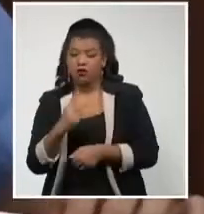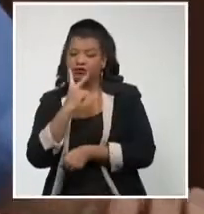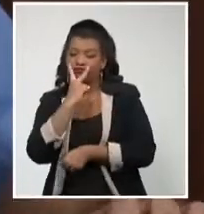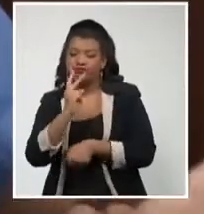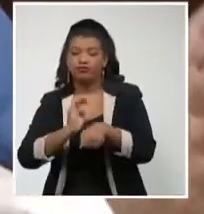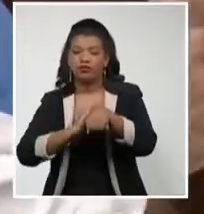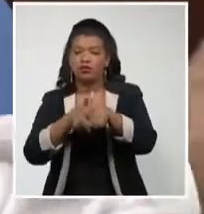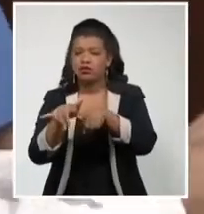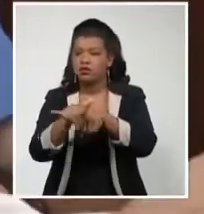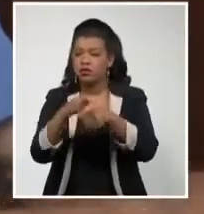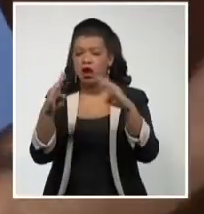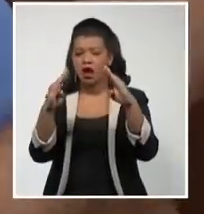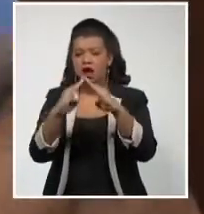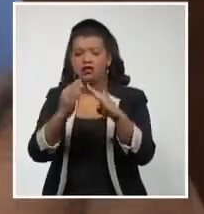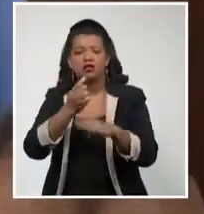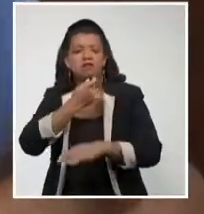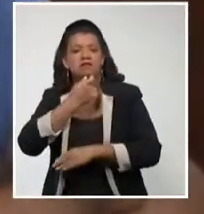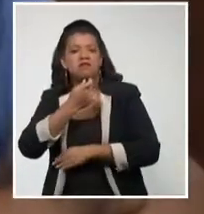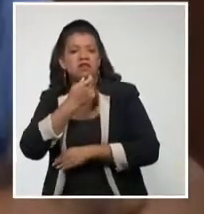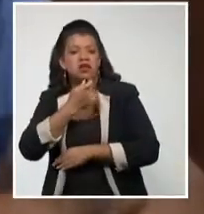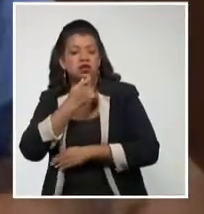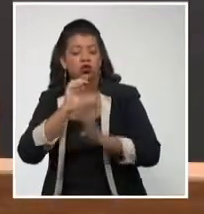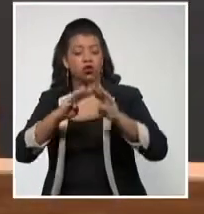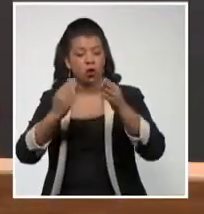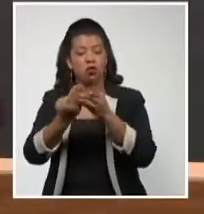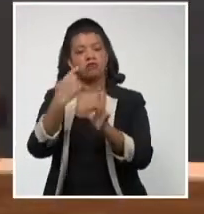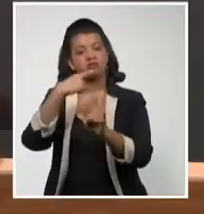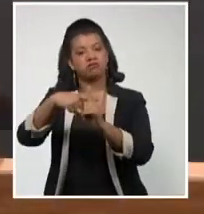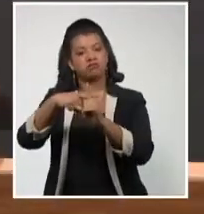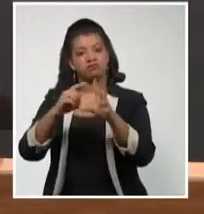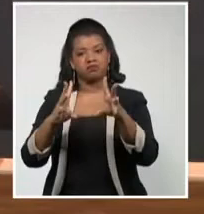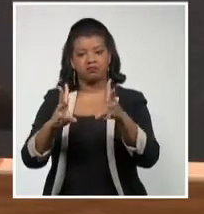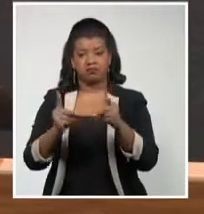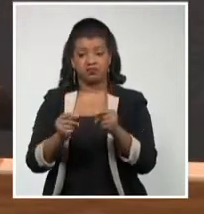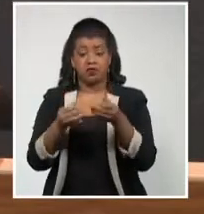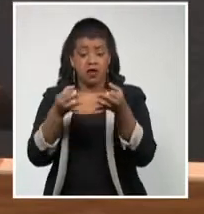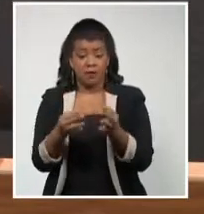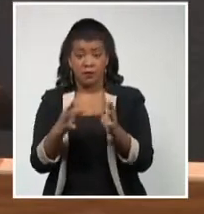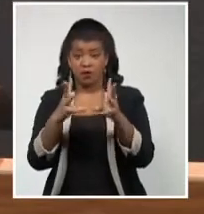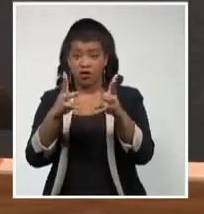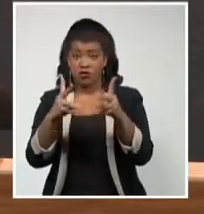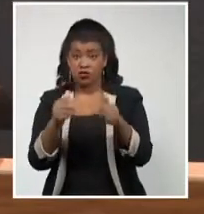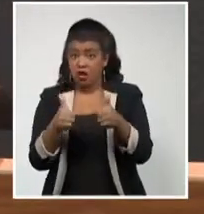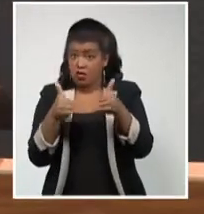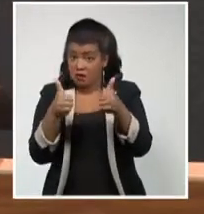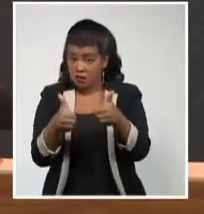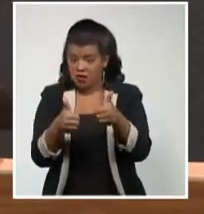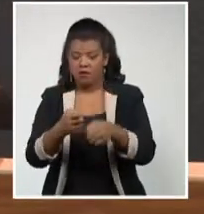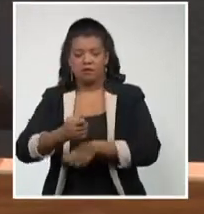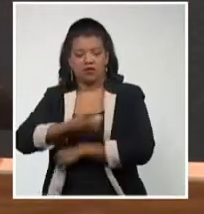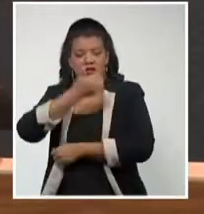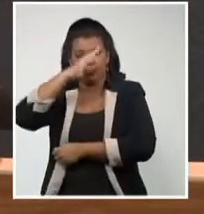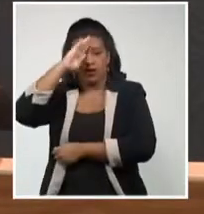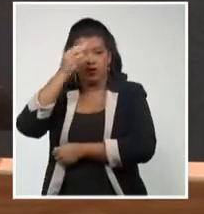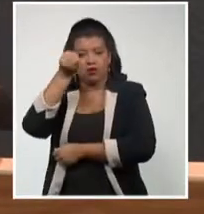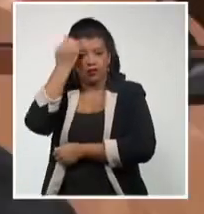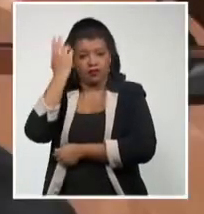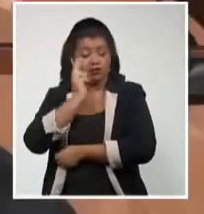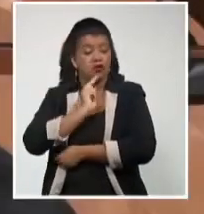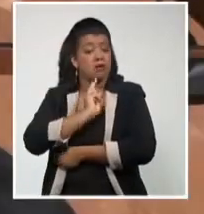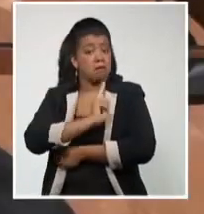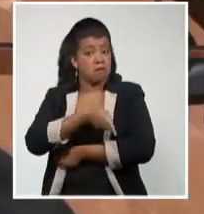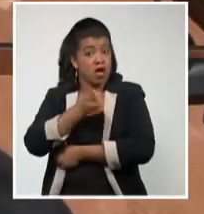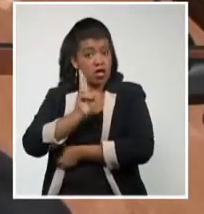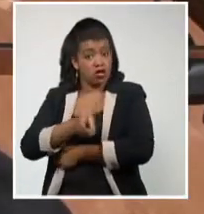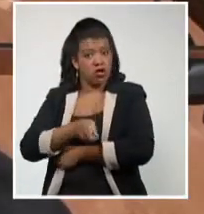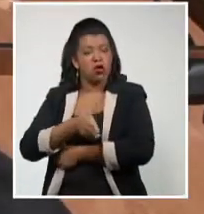hogares de ancianos, en todos con un impacto positivo. Ante estos resultados aventadores, el presidente cubano indicó extender el